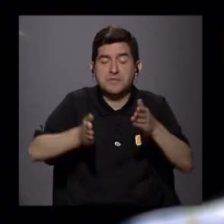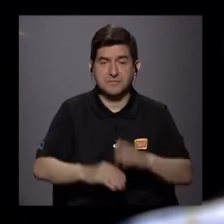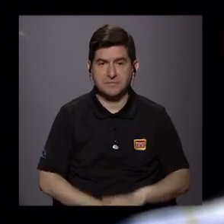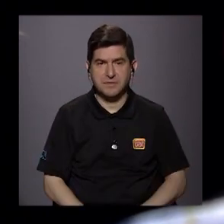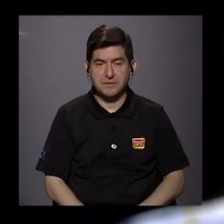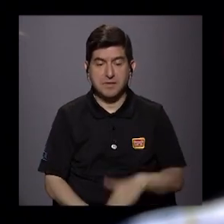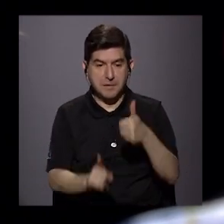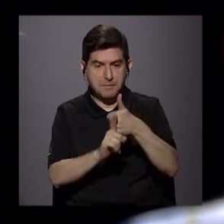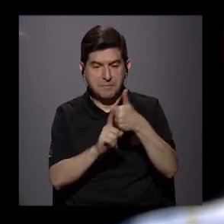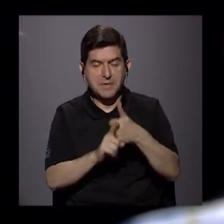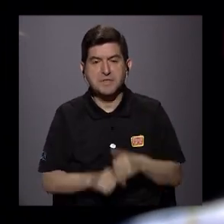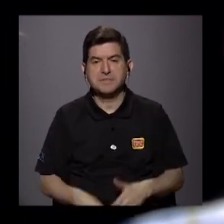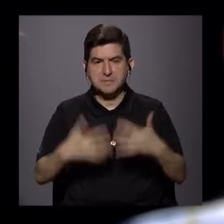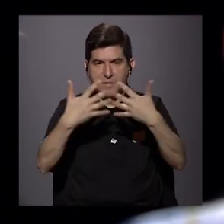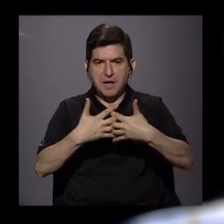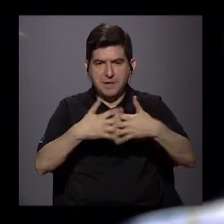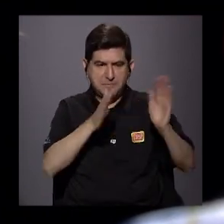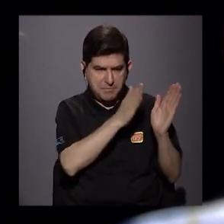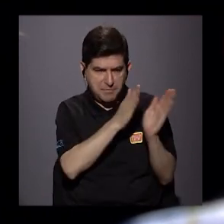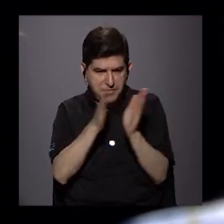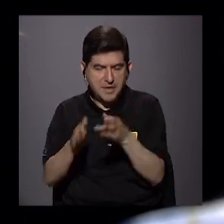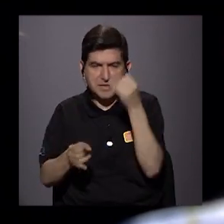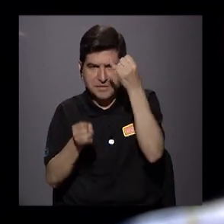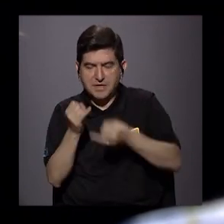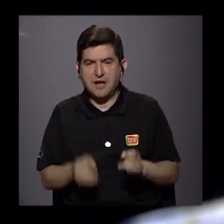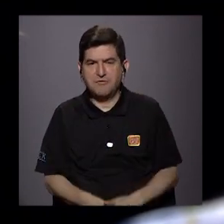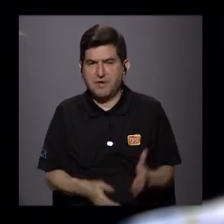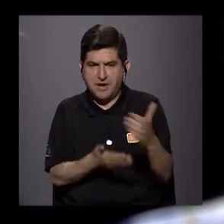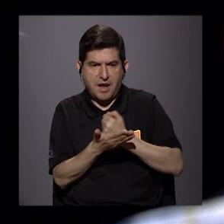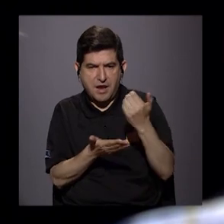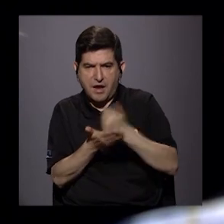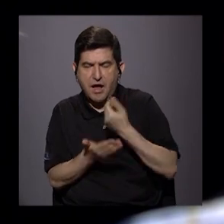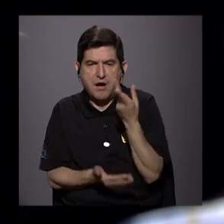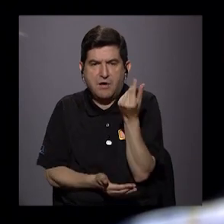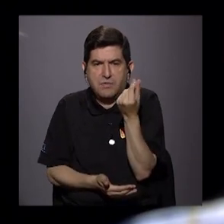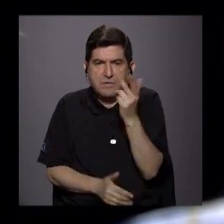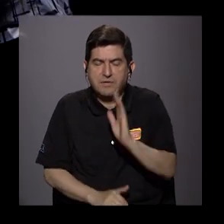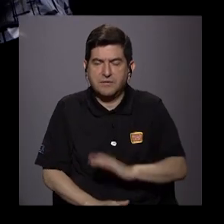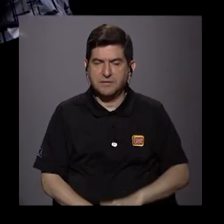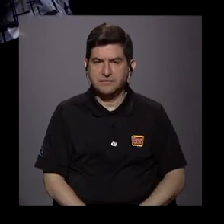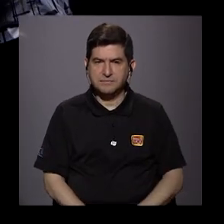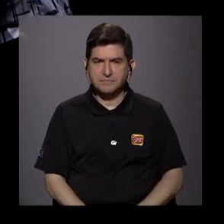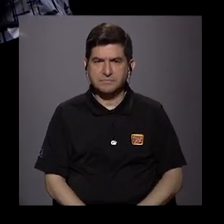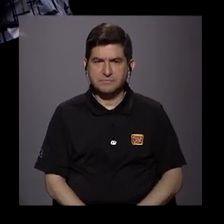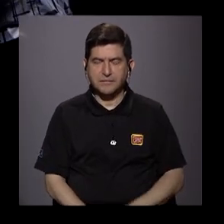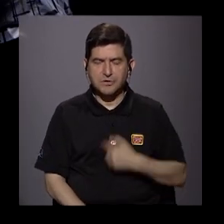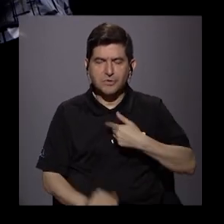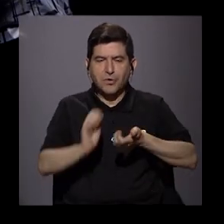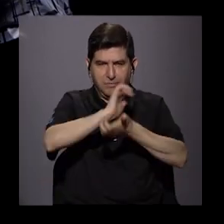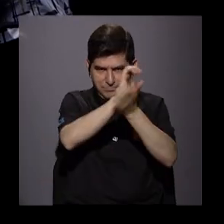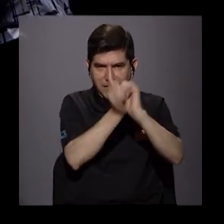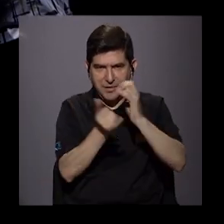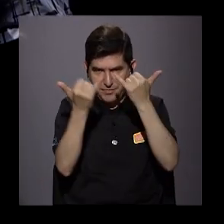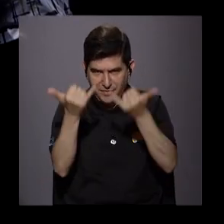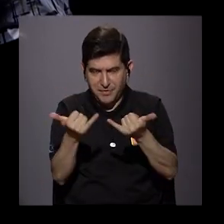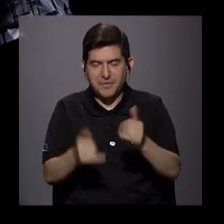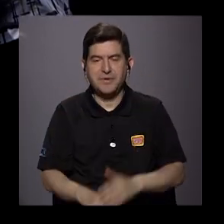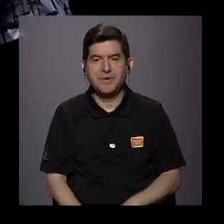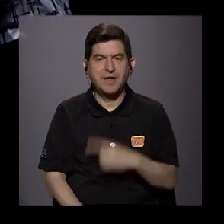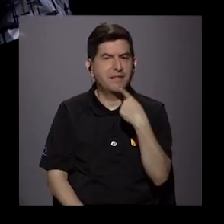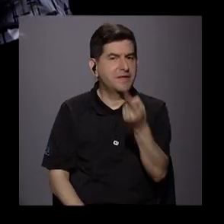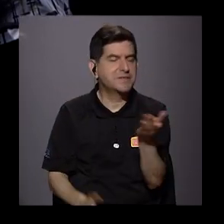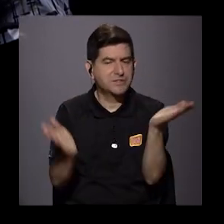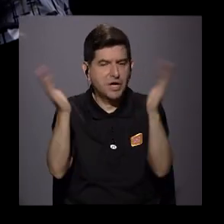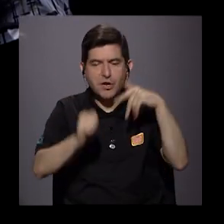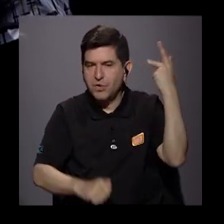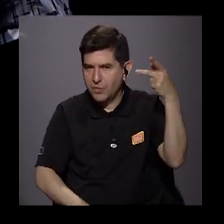la misma empresa iba formando y que al final termina ahorrándose mucha plata de por medio. Voy a dar un salto. Usted ahora hablaba de que no